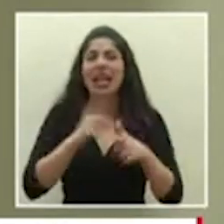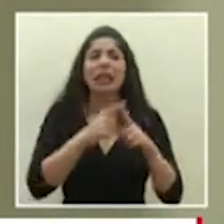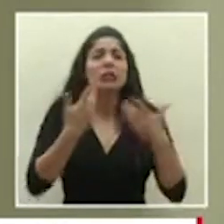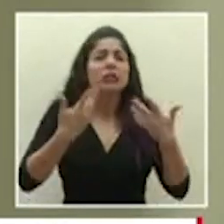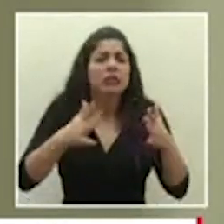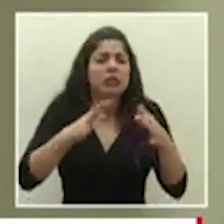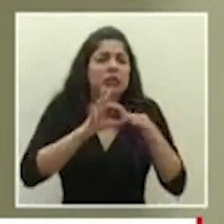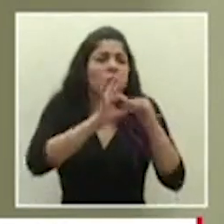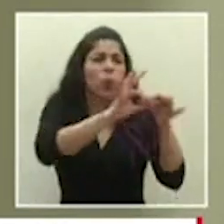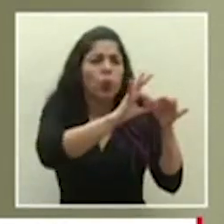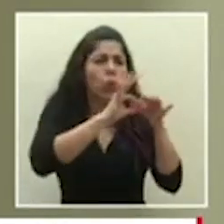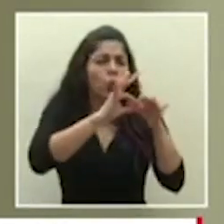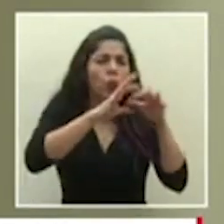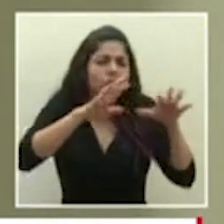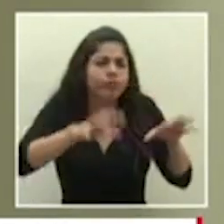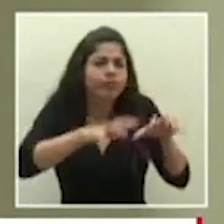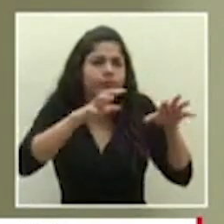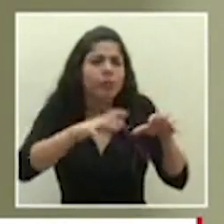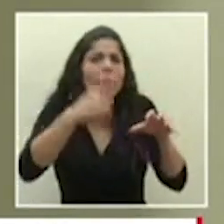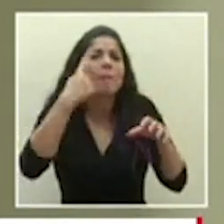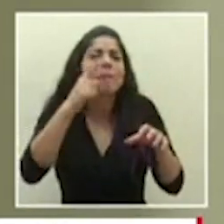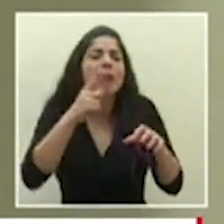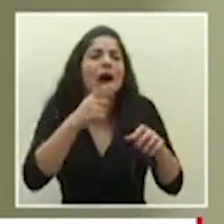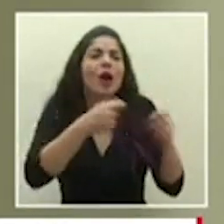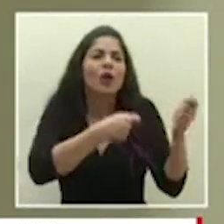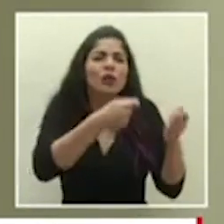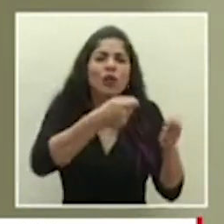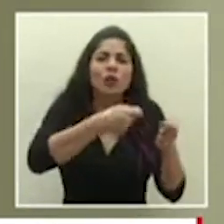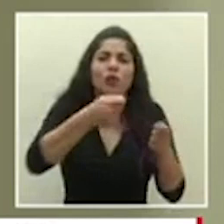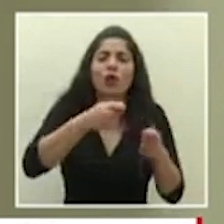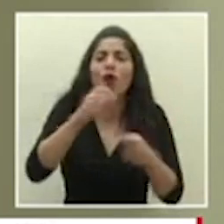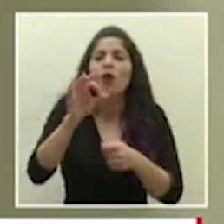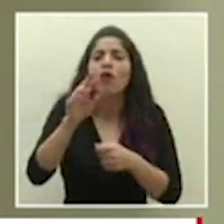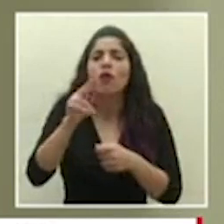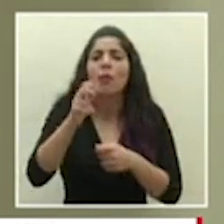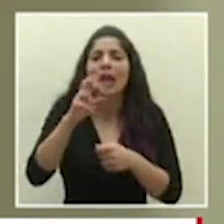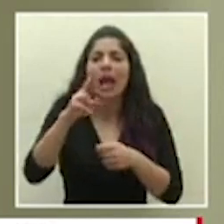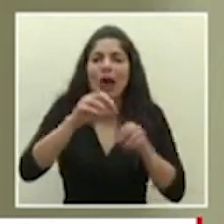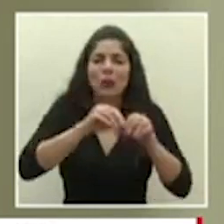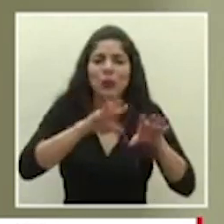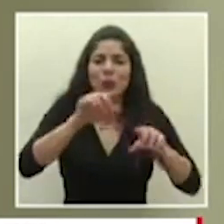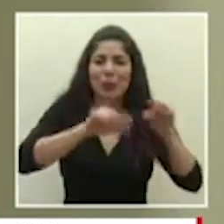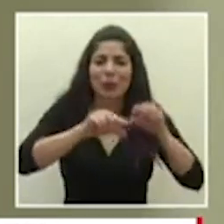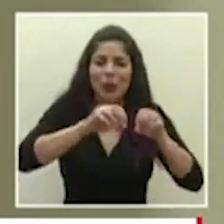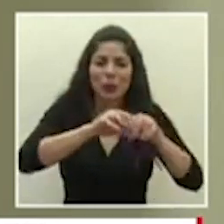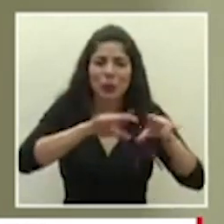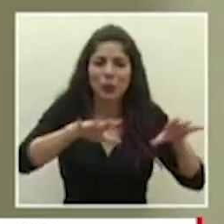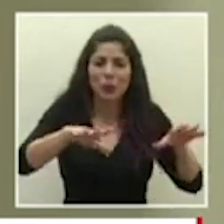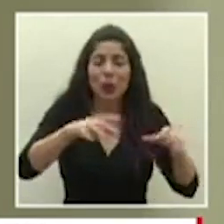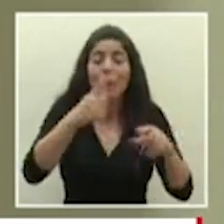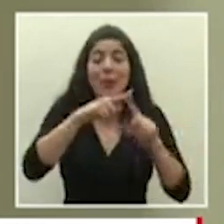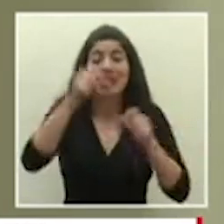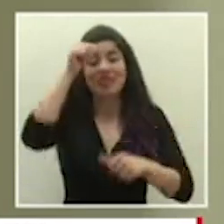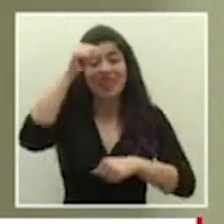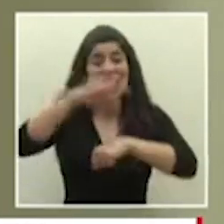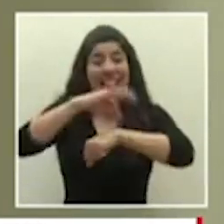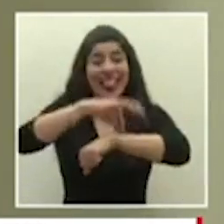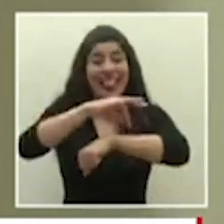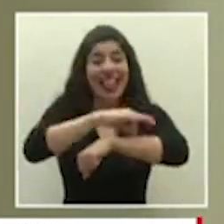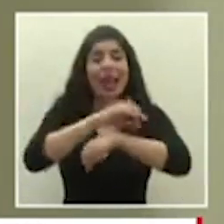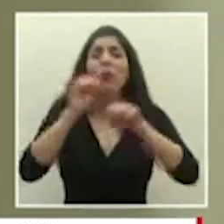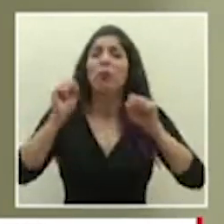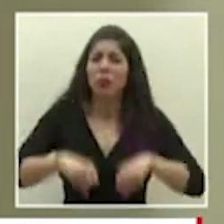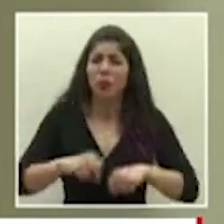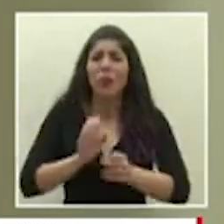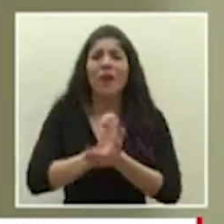están coordinando todas las acciones para hacer las fumigaciones respectivas pero recordemos que el dengue es sumamente prevenible